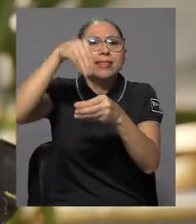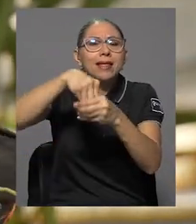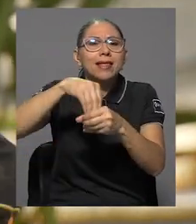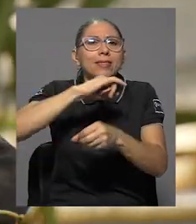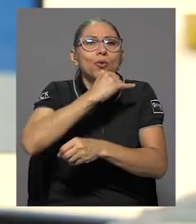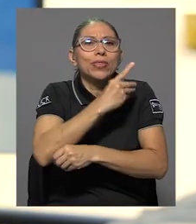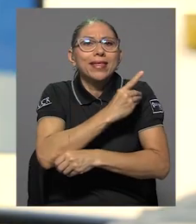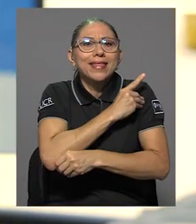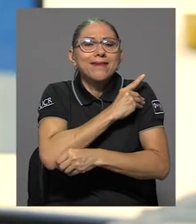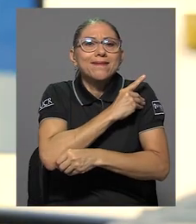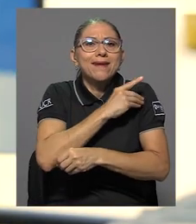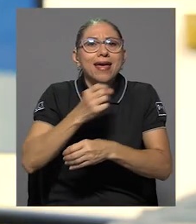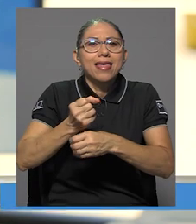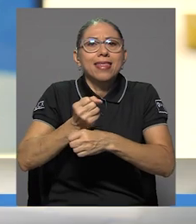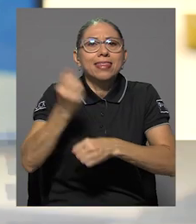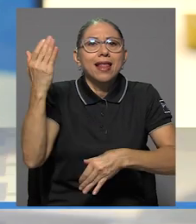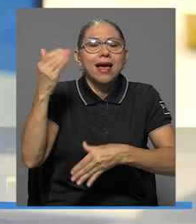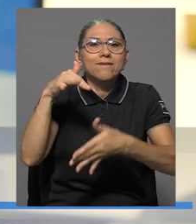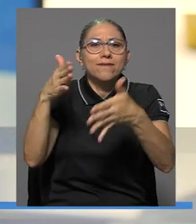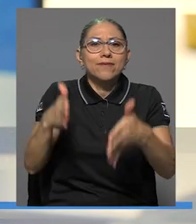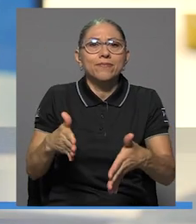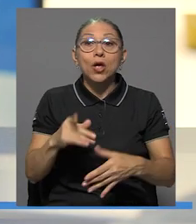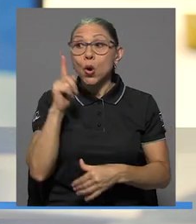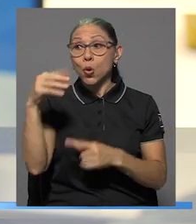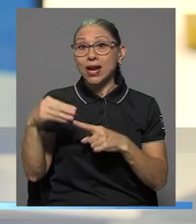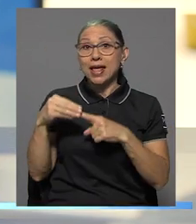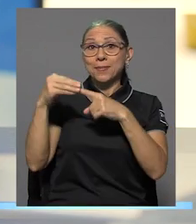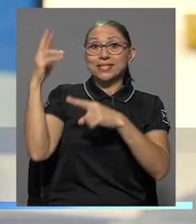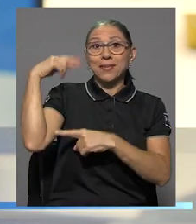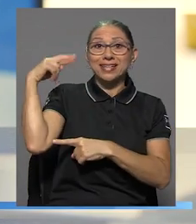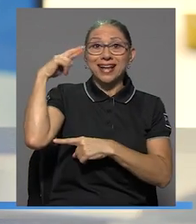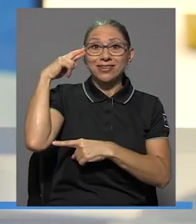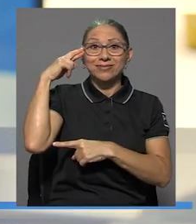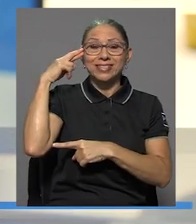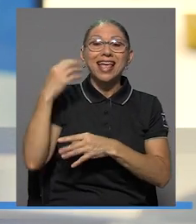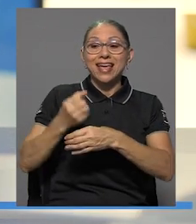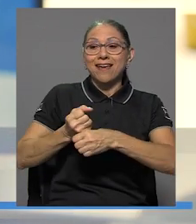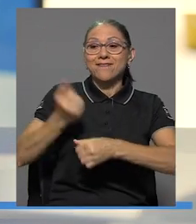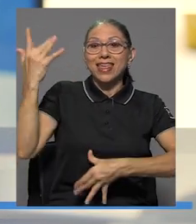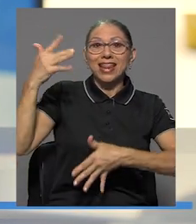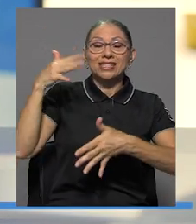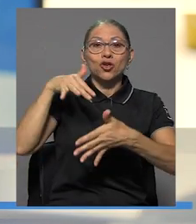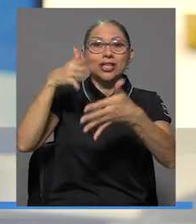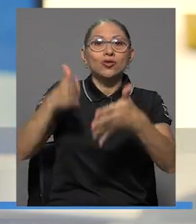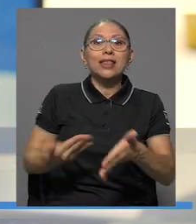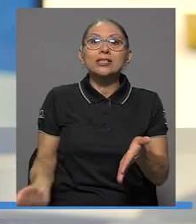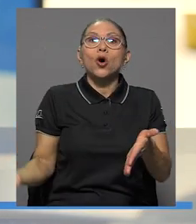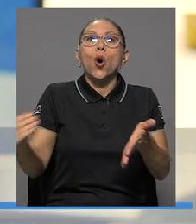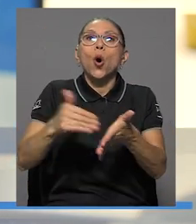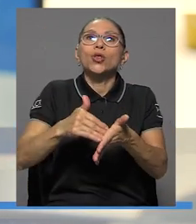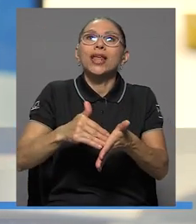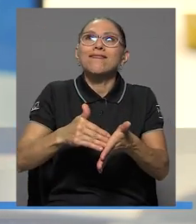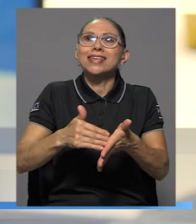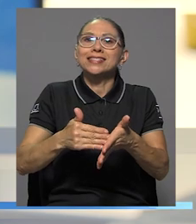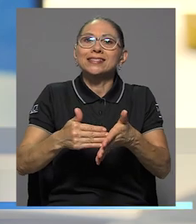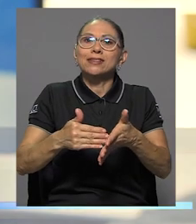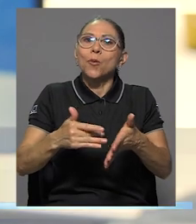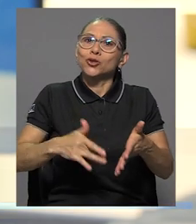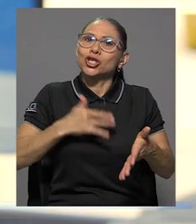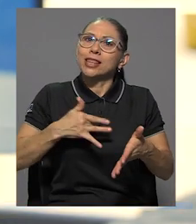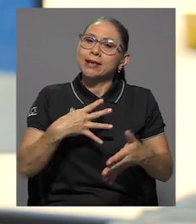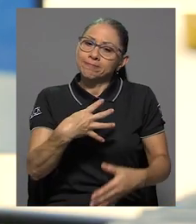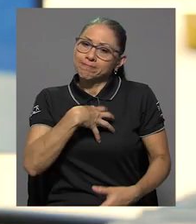directorio de la FEUR? Una de nuestras principales razones es devolverle el sentido de pertenencia de la Federación de Estudiantes al